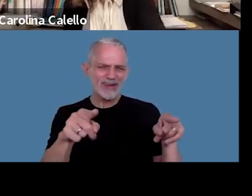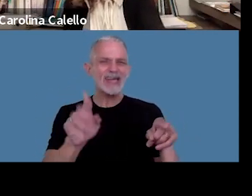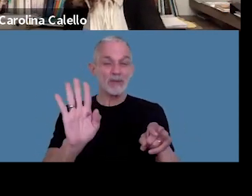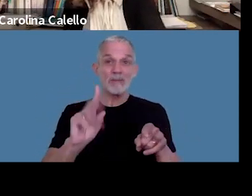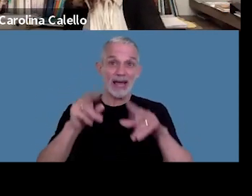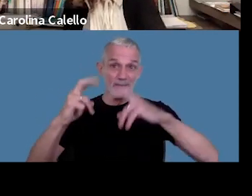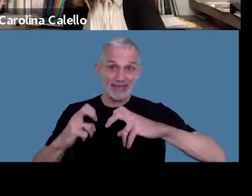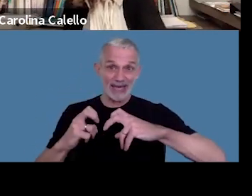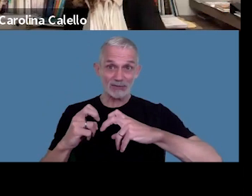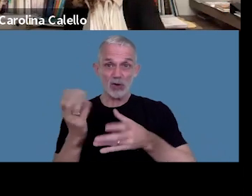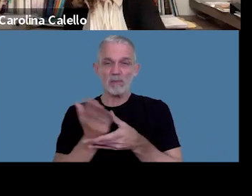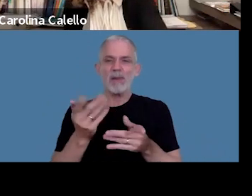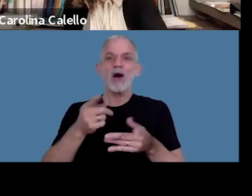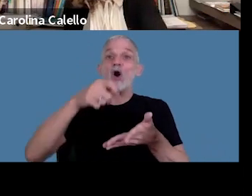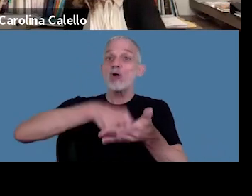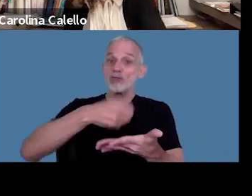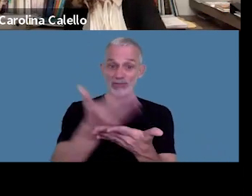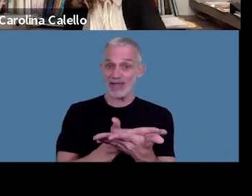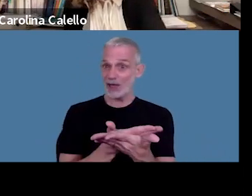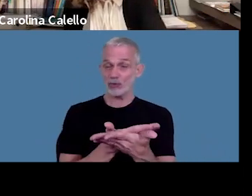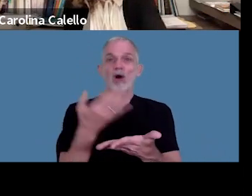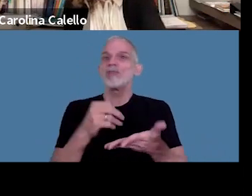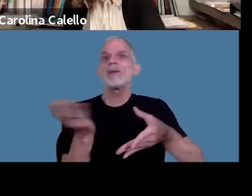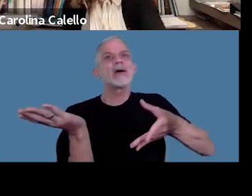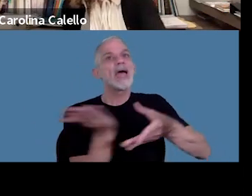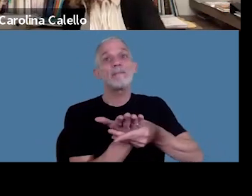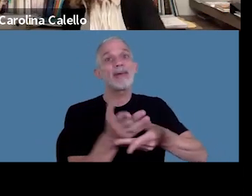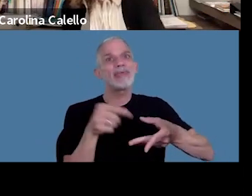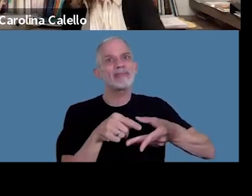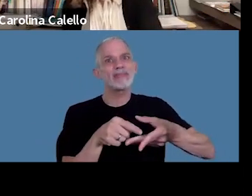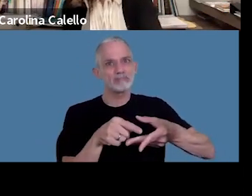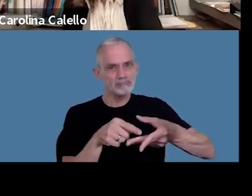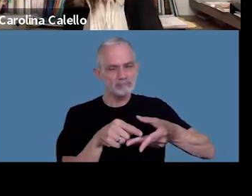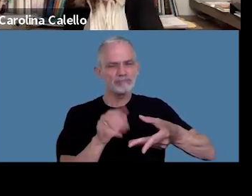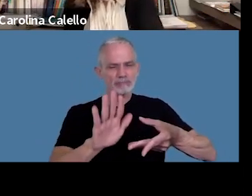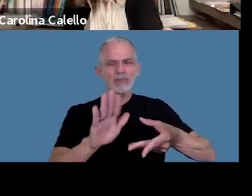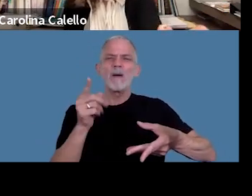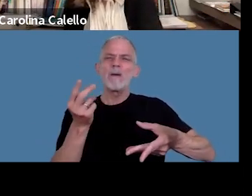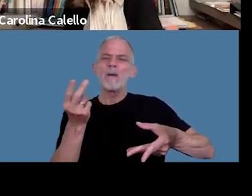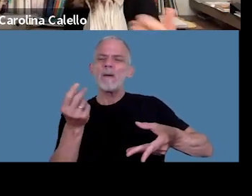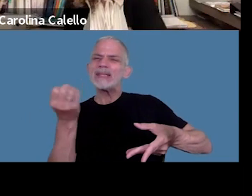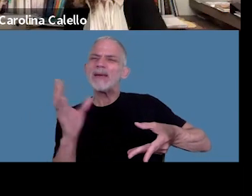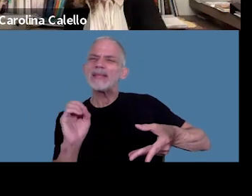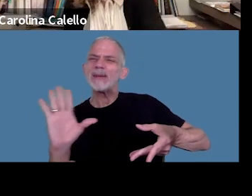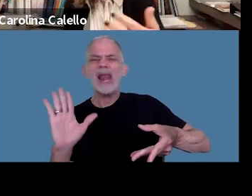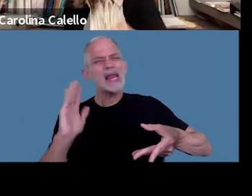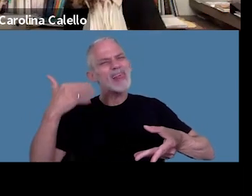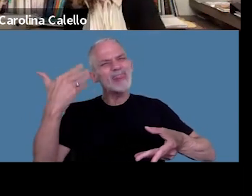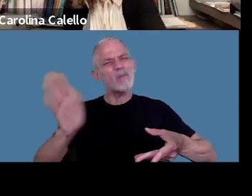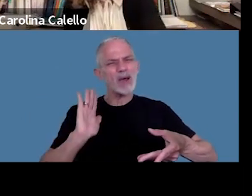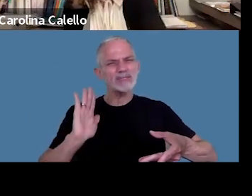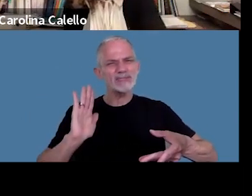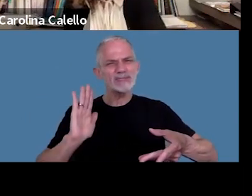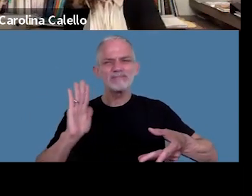causa el contrato tiene que estar en el expediente ahora la valoración será cuestión